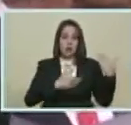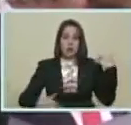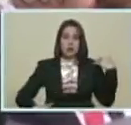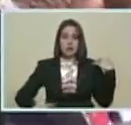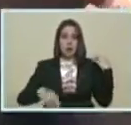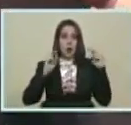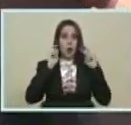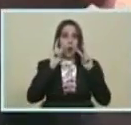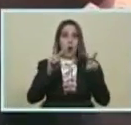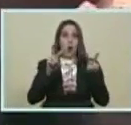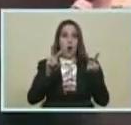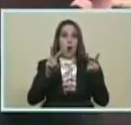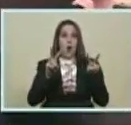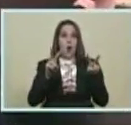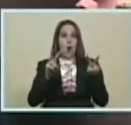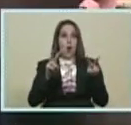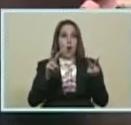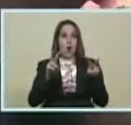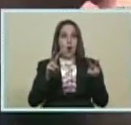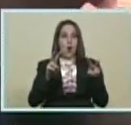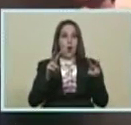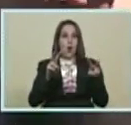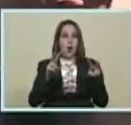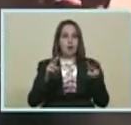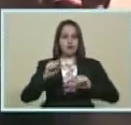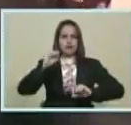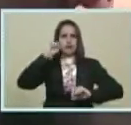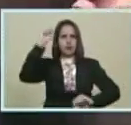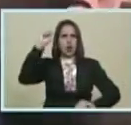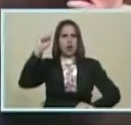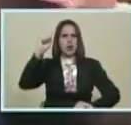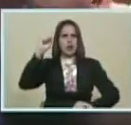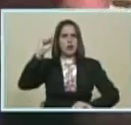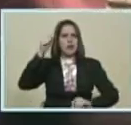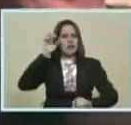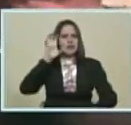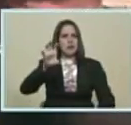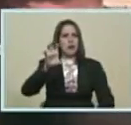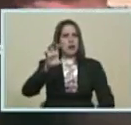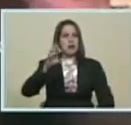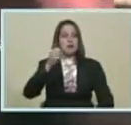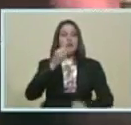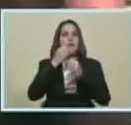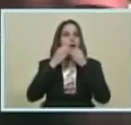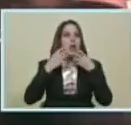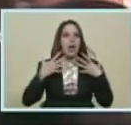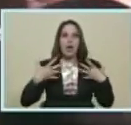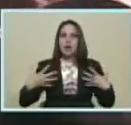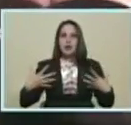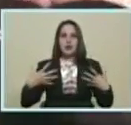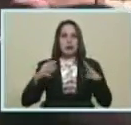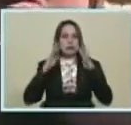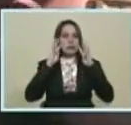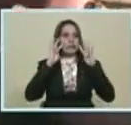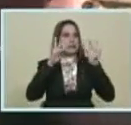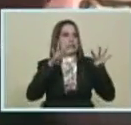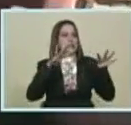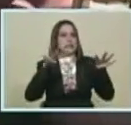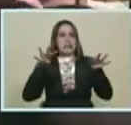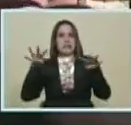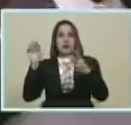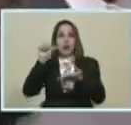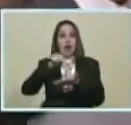Hemos quedado impresionados Por el poder De Kazajistán La hermosura La majestuosidad De esa capital